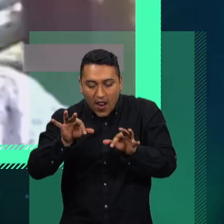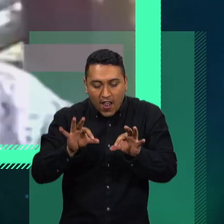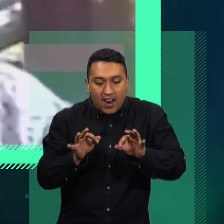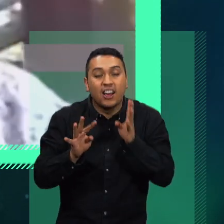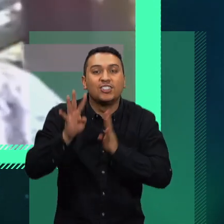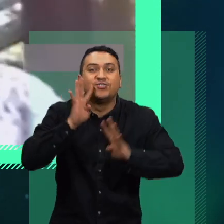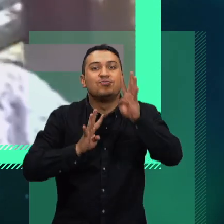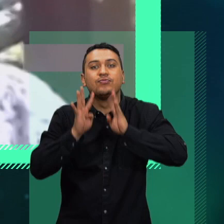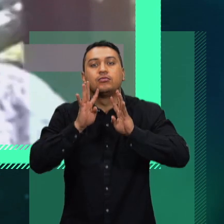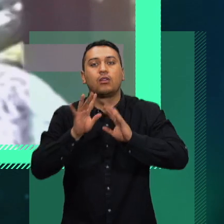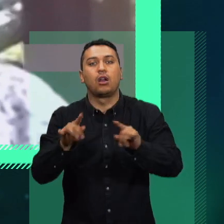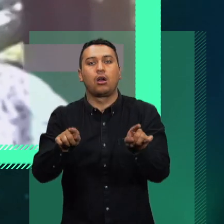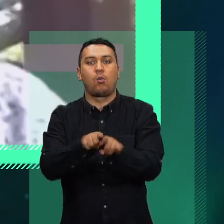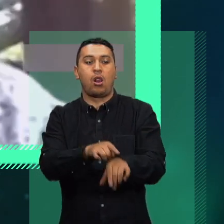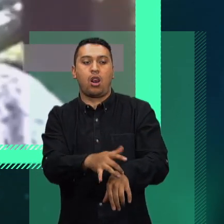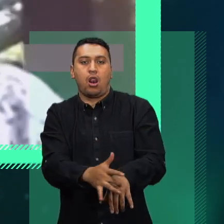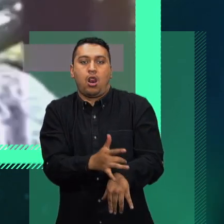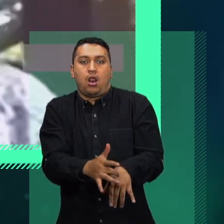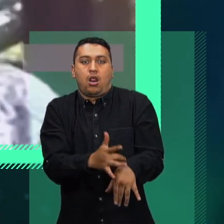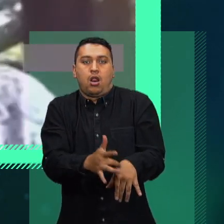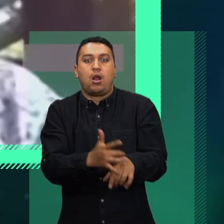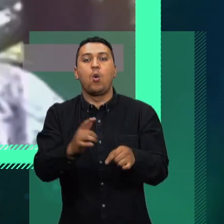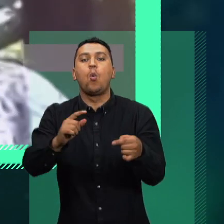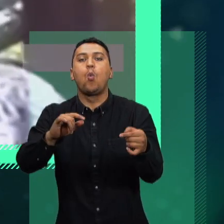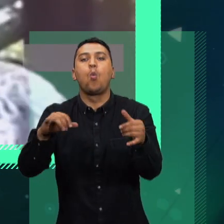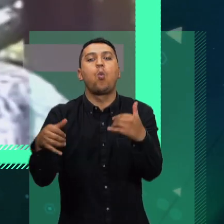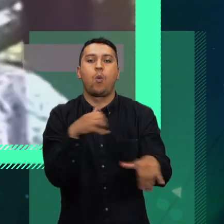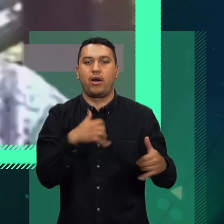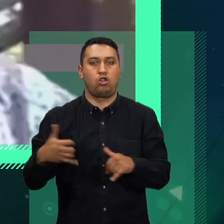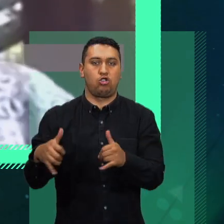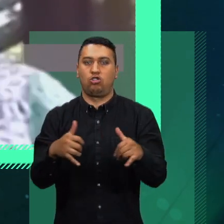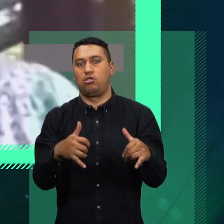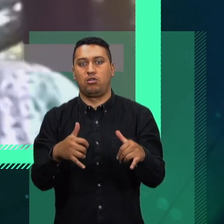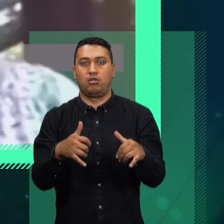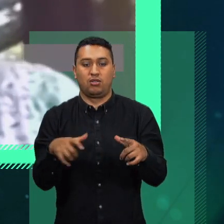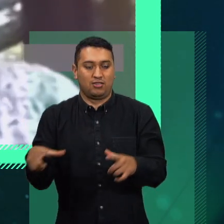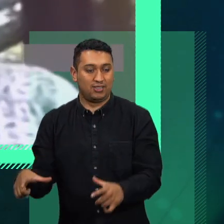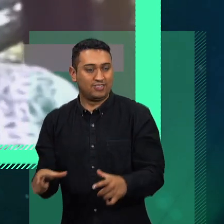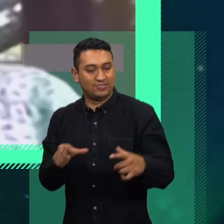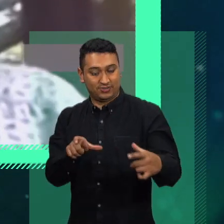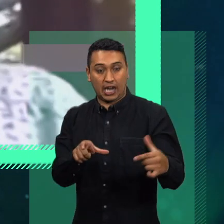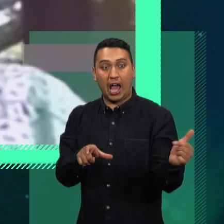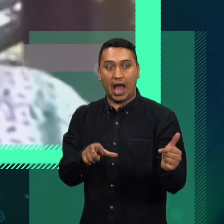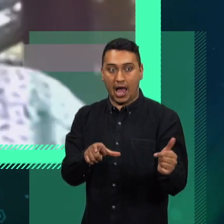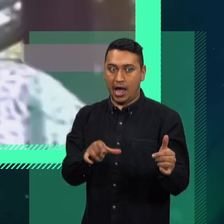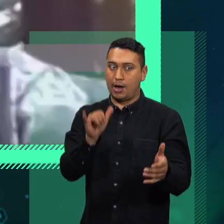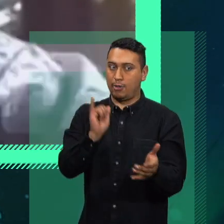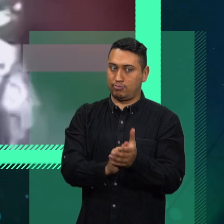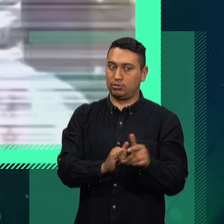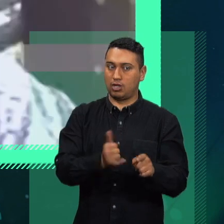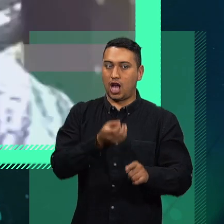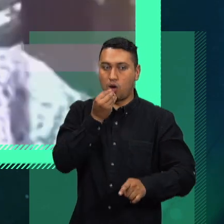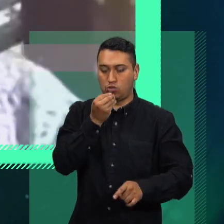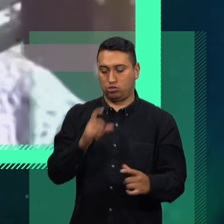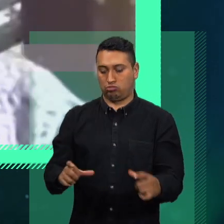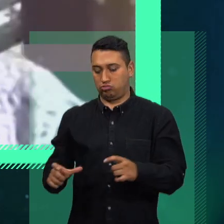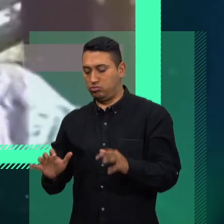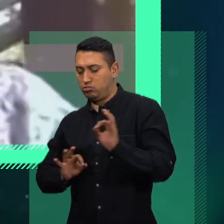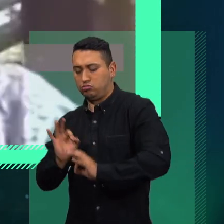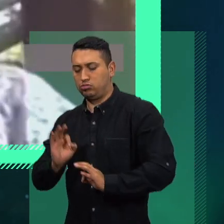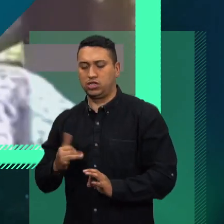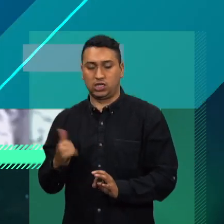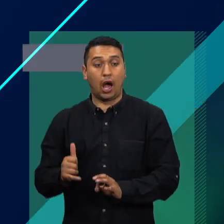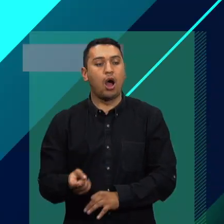las orejas y con un pedazo de lechuga hago el pelo. Y este es el plato que yo les voy a presentar al almuerzo. A ver ustedes cuáles